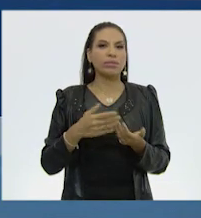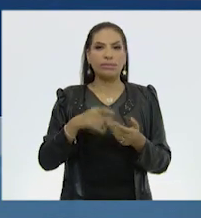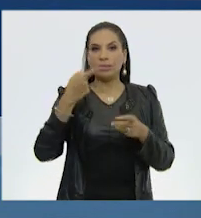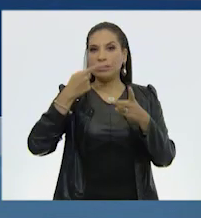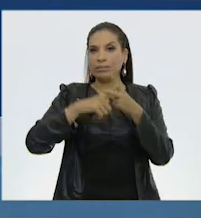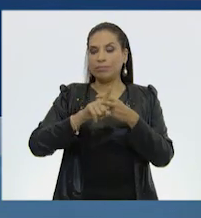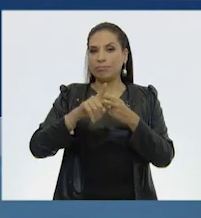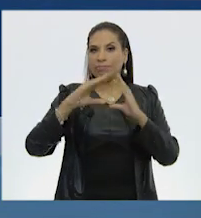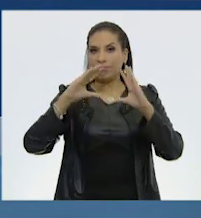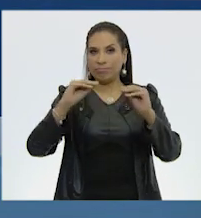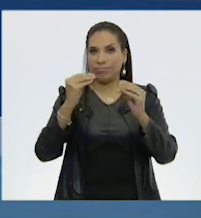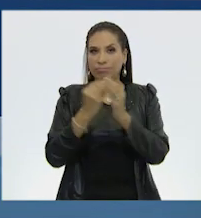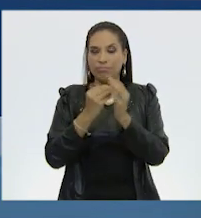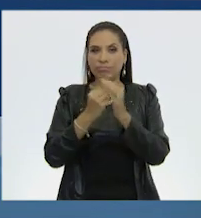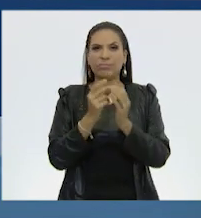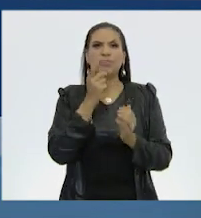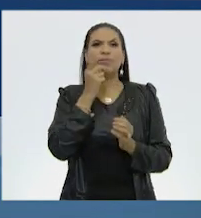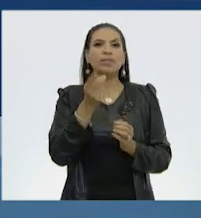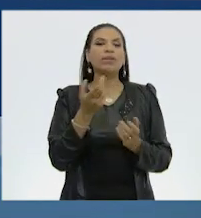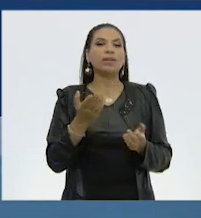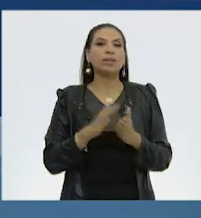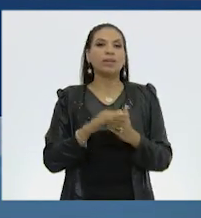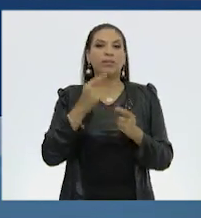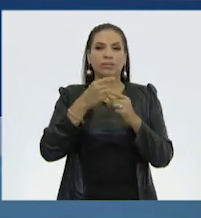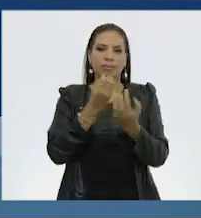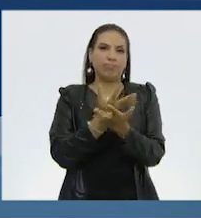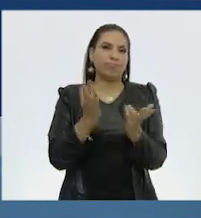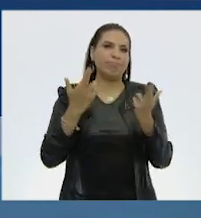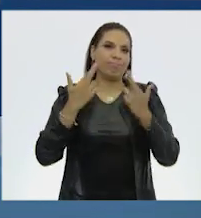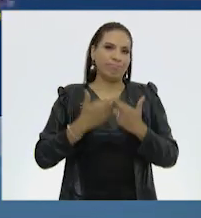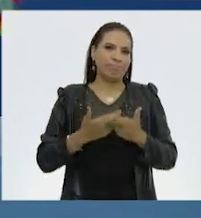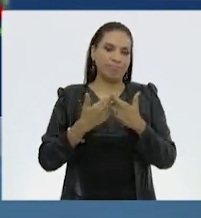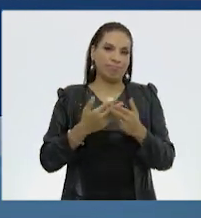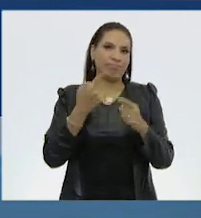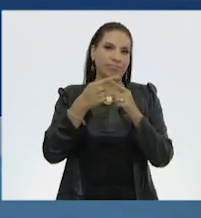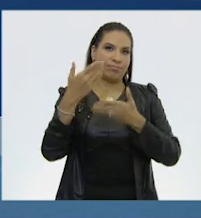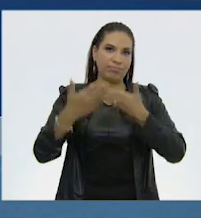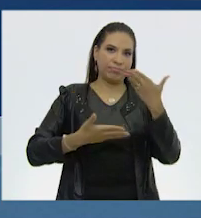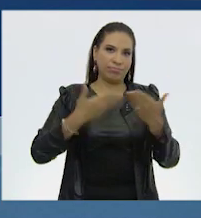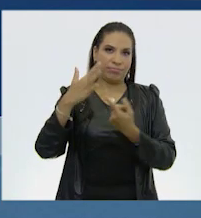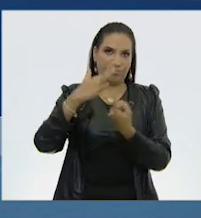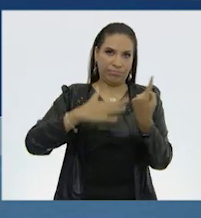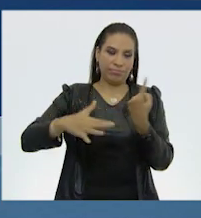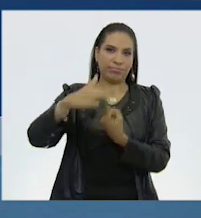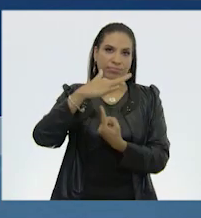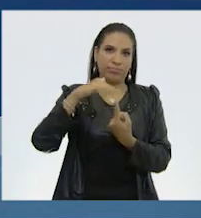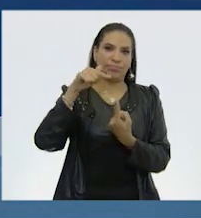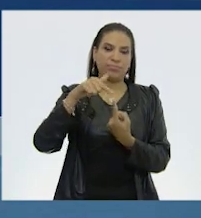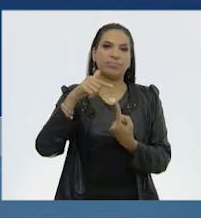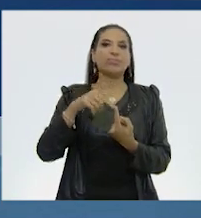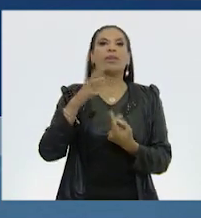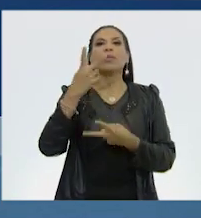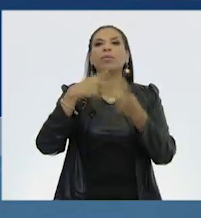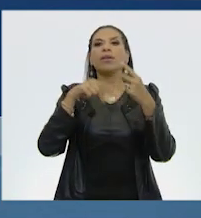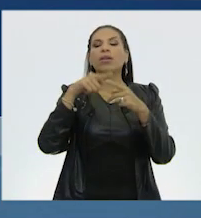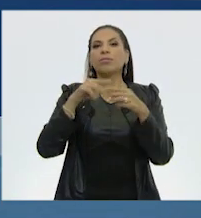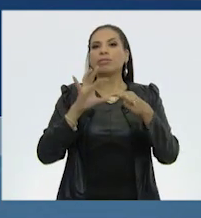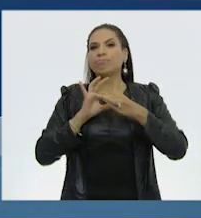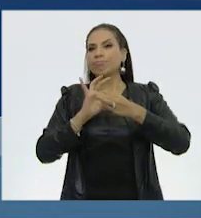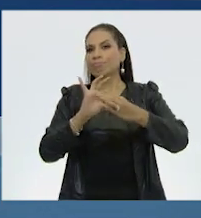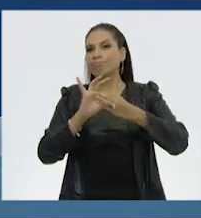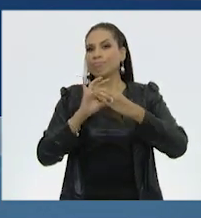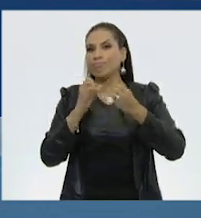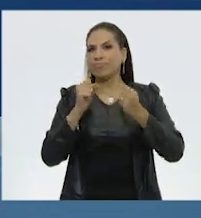inicio de la lección, decíamos que la megadiversidad y los servicios ambientales tienen una estrecha